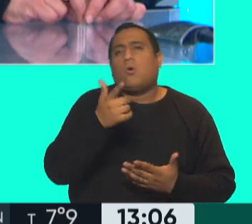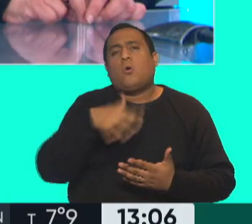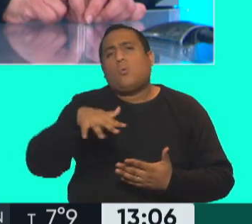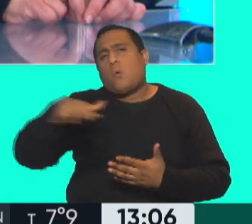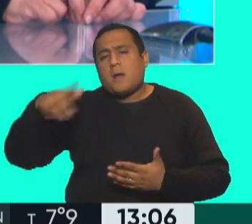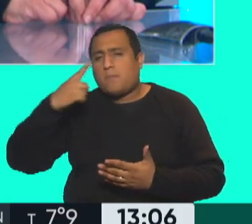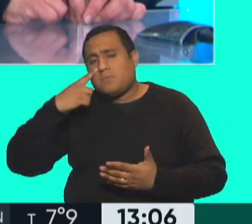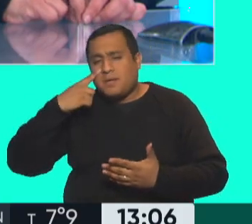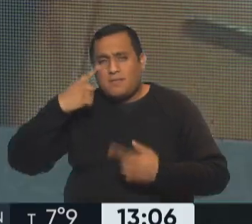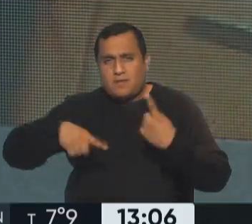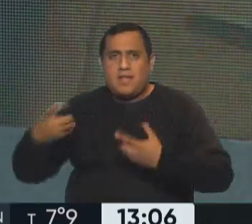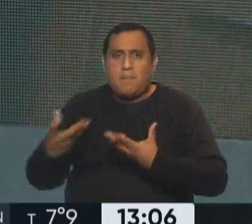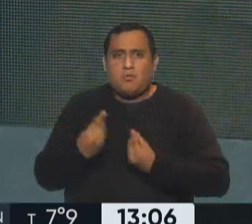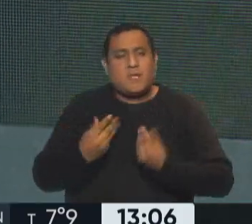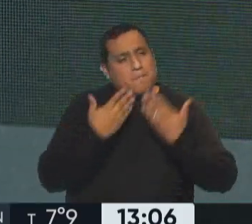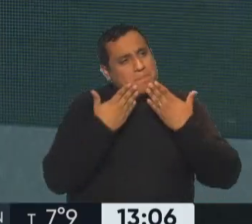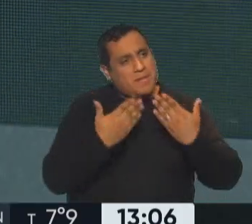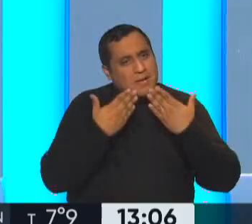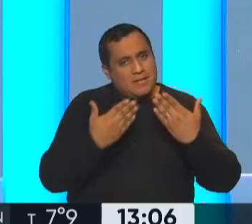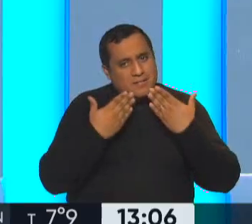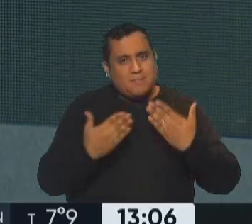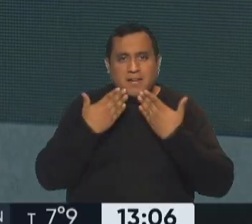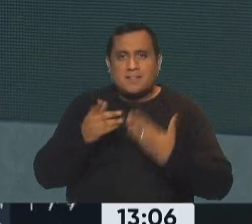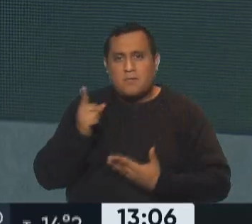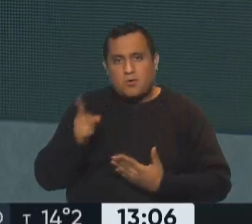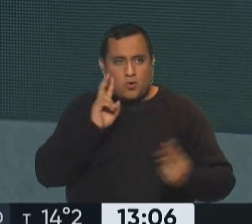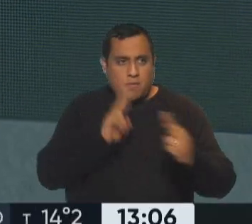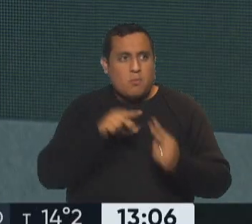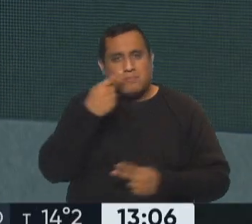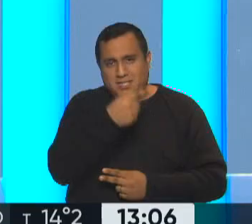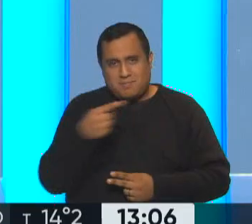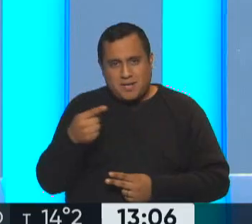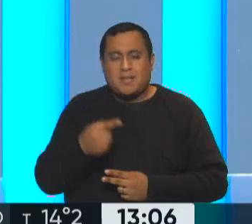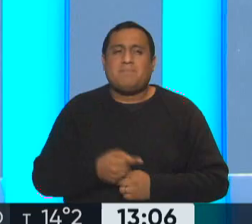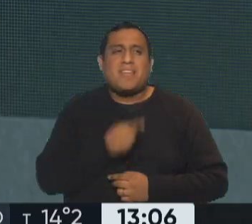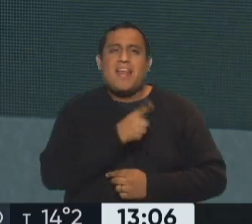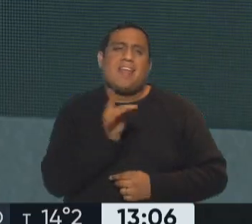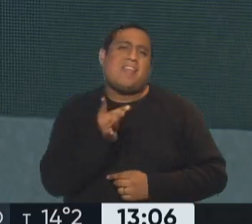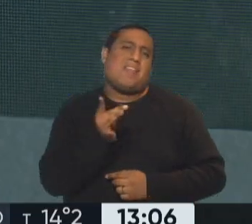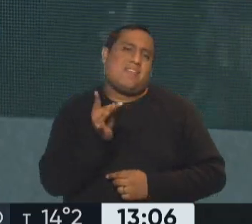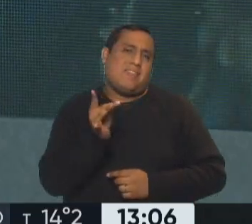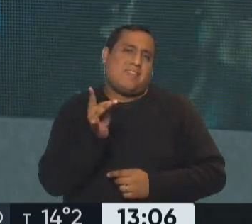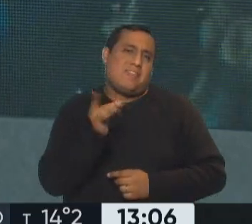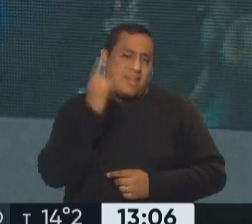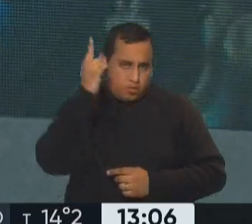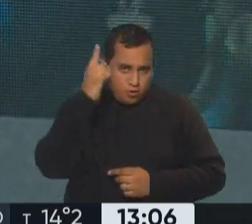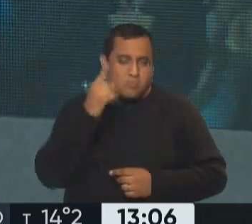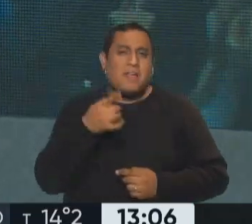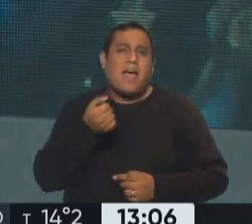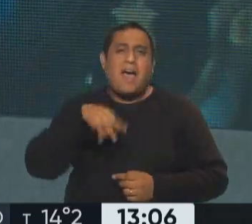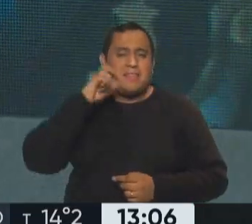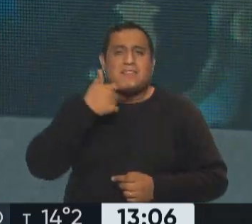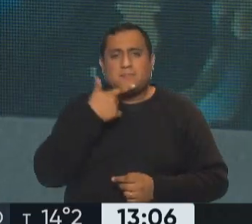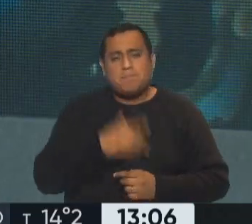que estuvieron acompañándonos. Gracias, Fernando, como siempre. A vos, Pablo, la Fernando Galarraga, director de la Agencia Nacional de Discapacidad.